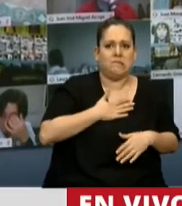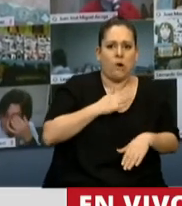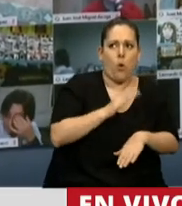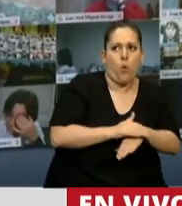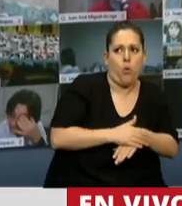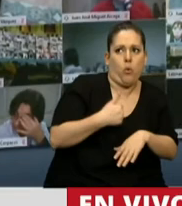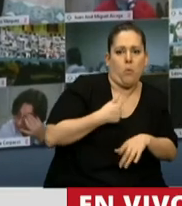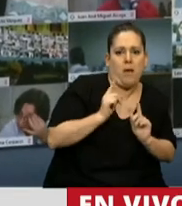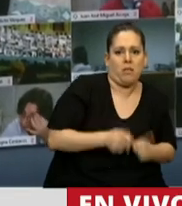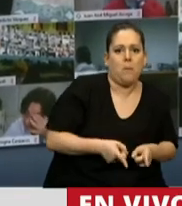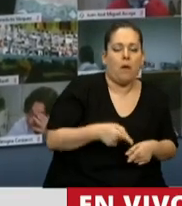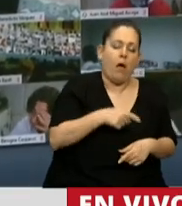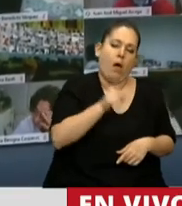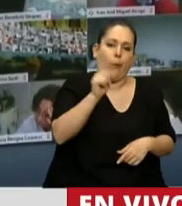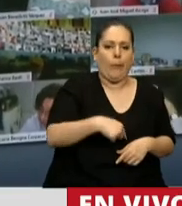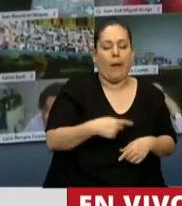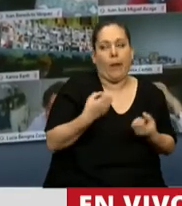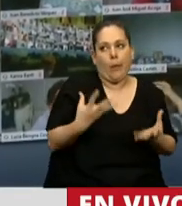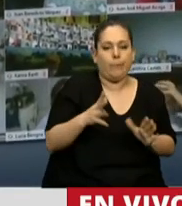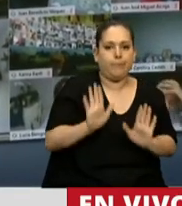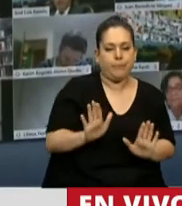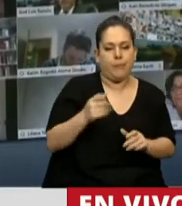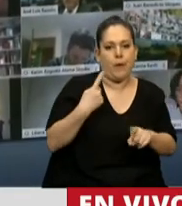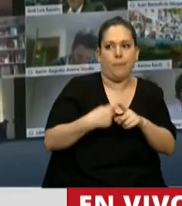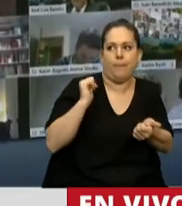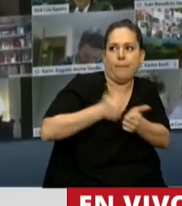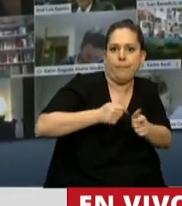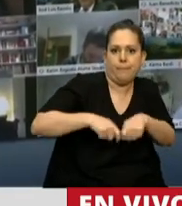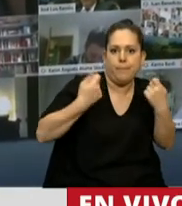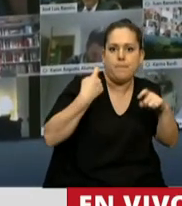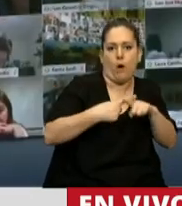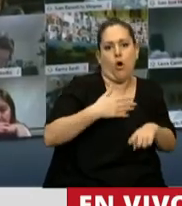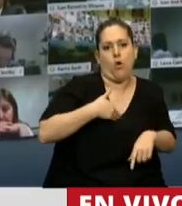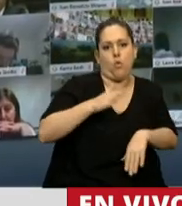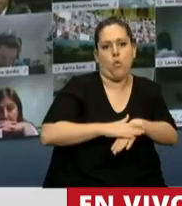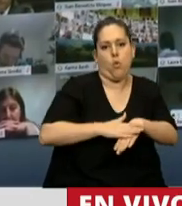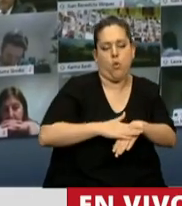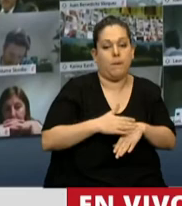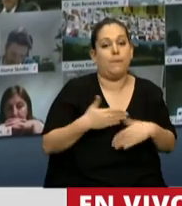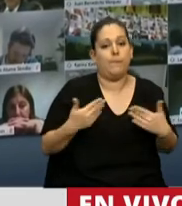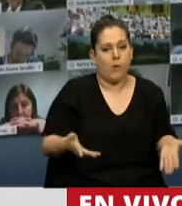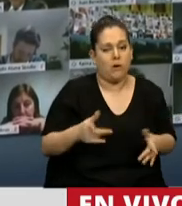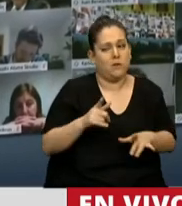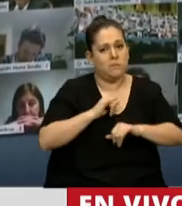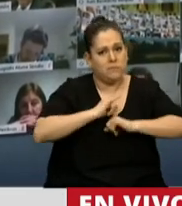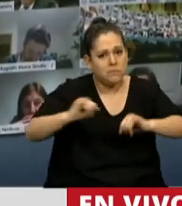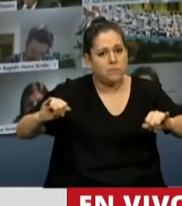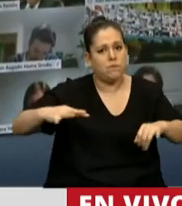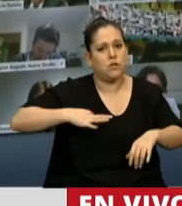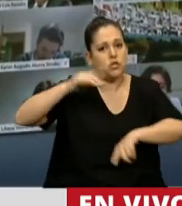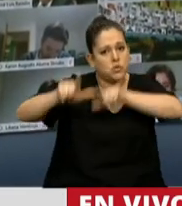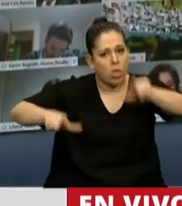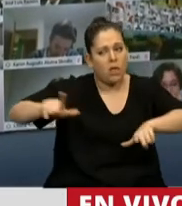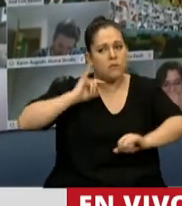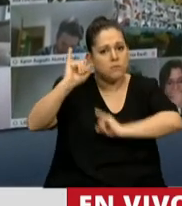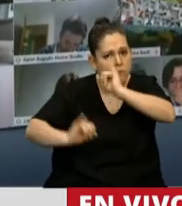llega a la justificación de la violencia ejercida por el agresor. Por ello, reforzar a la ciudadanía respecto de los